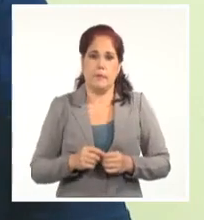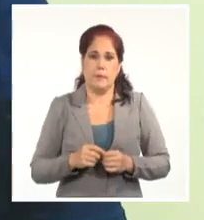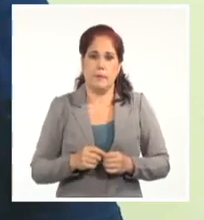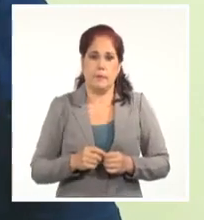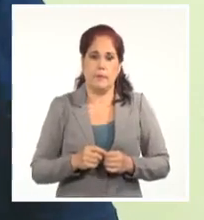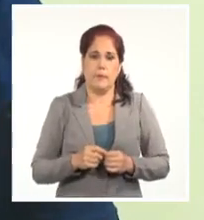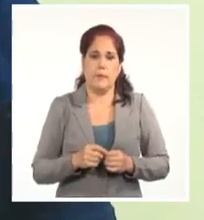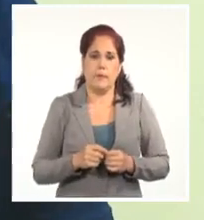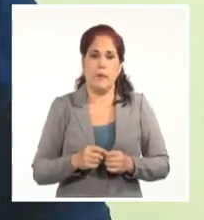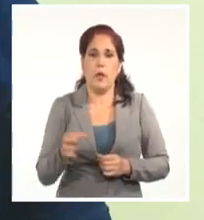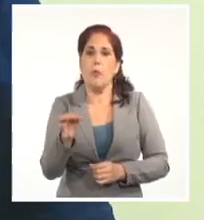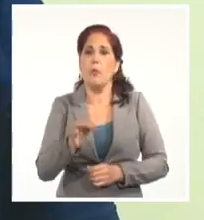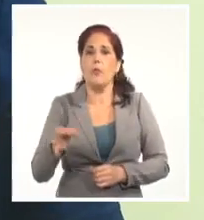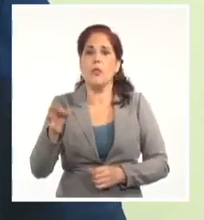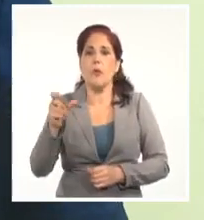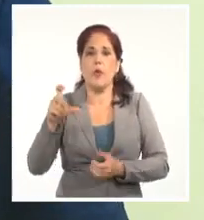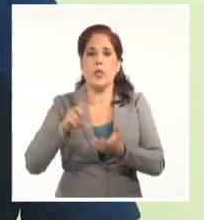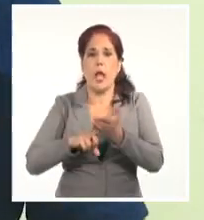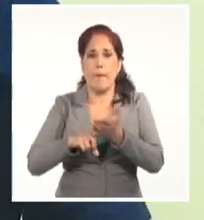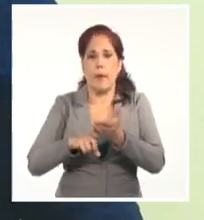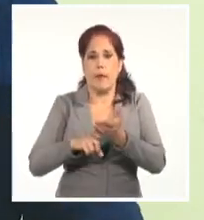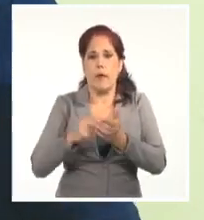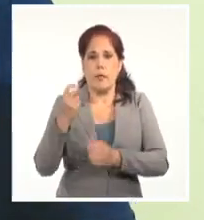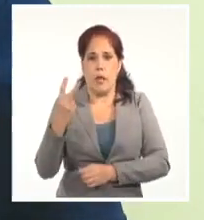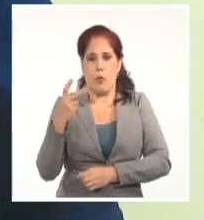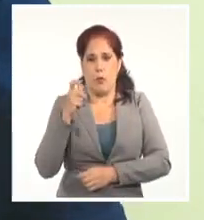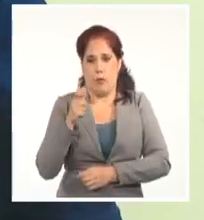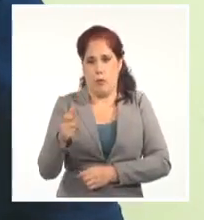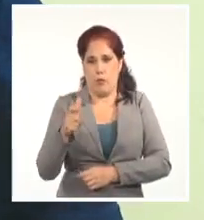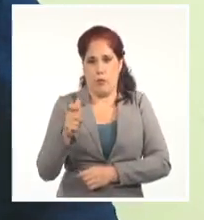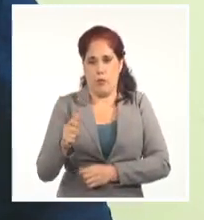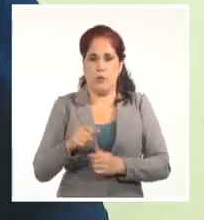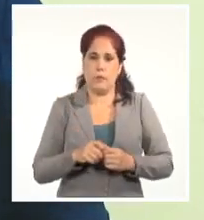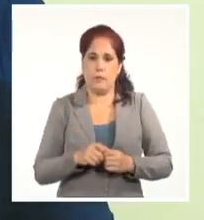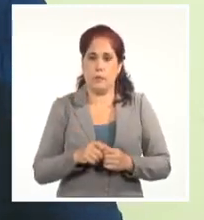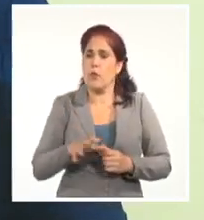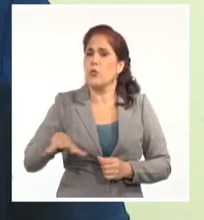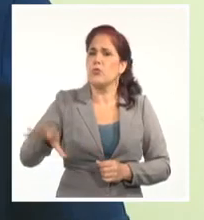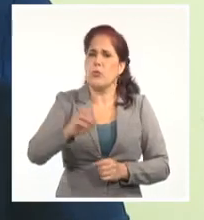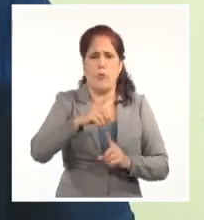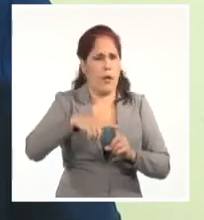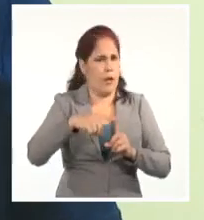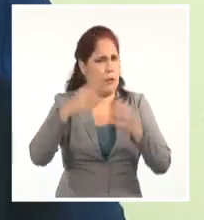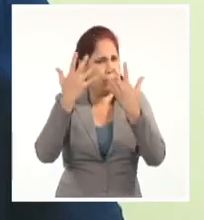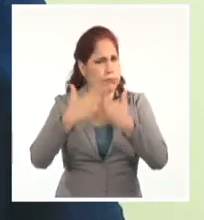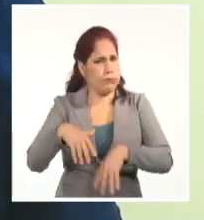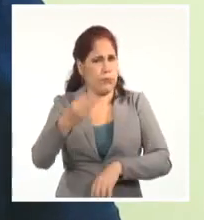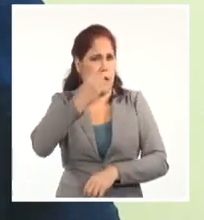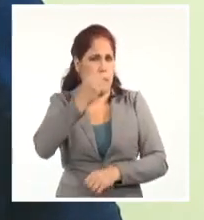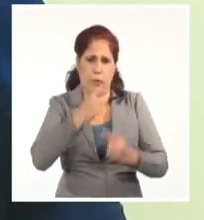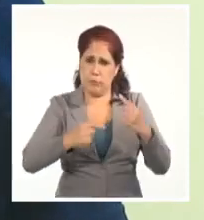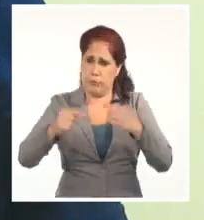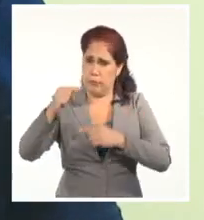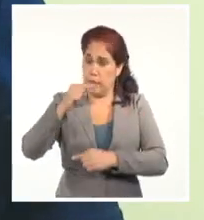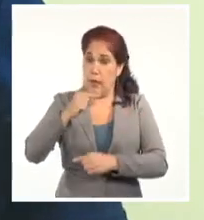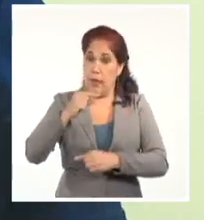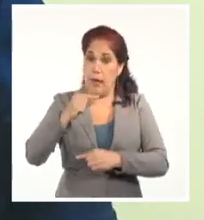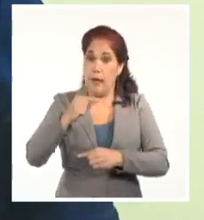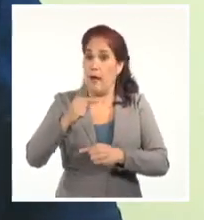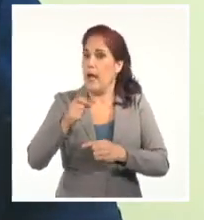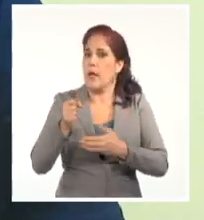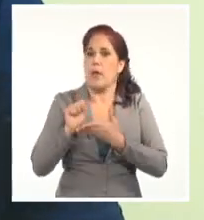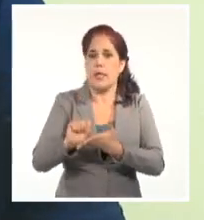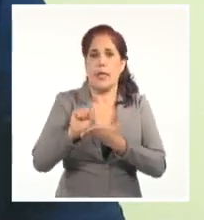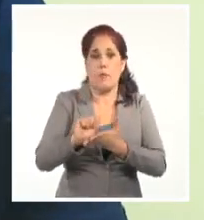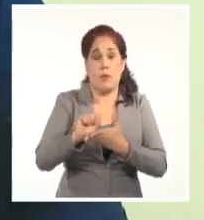municipio de Césped. Además de eso, por supuesto, todas las tareas que tienen que ver con la producción de alimentos, la prestación de los servicios que